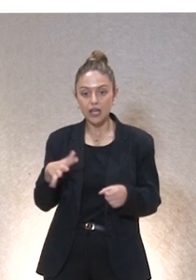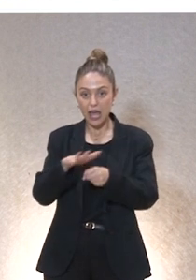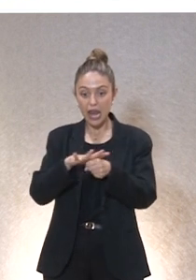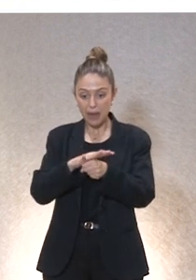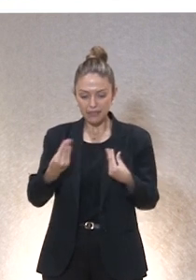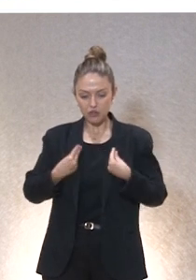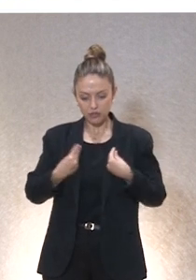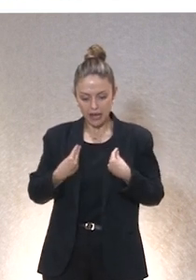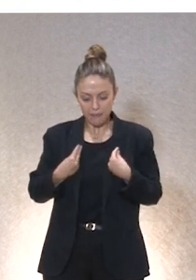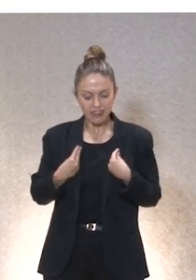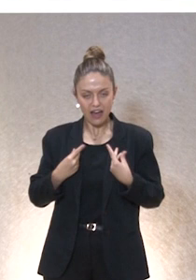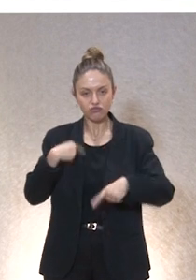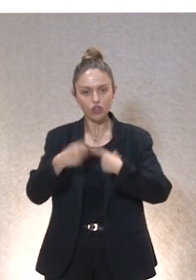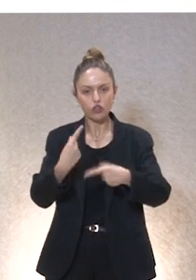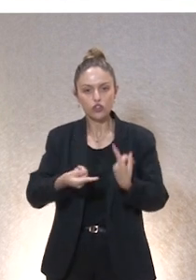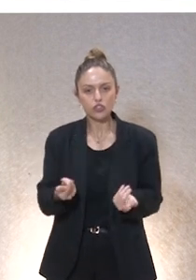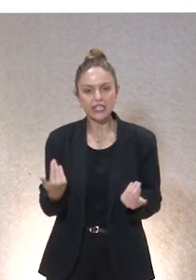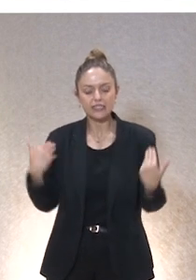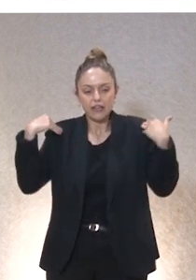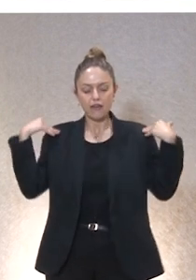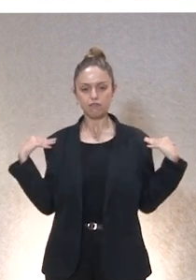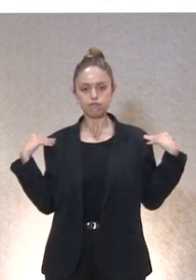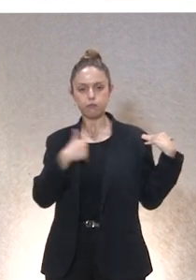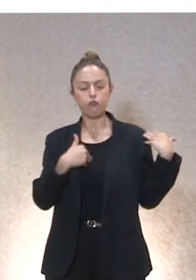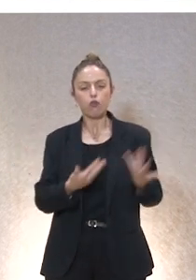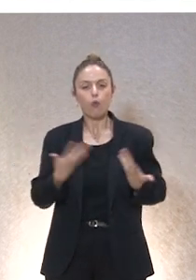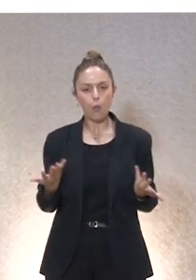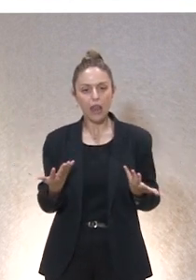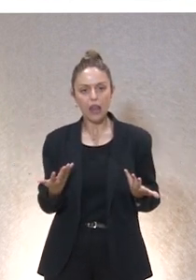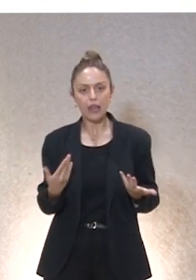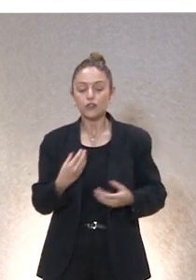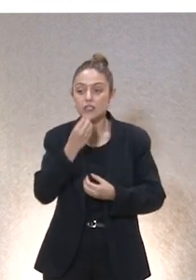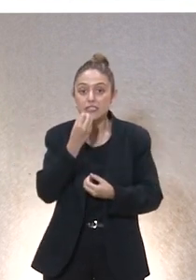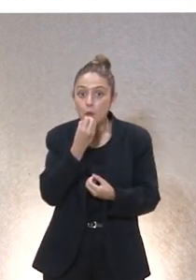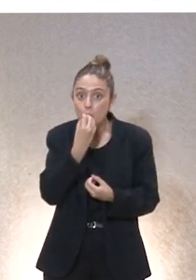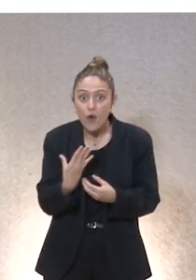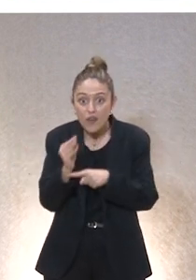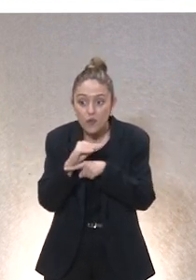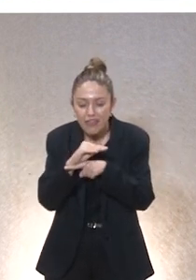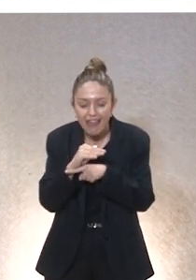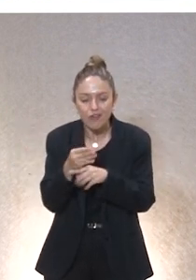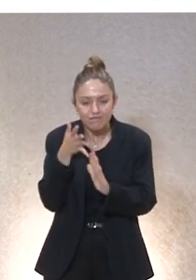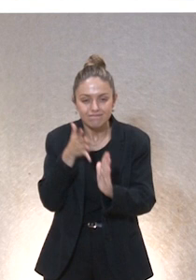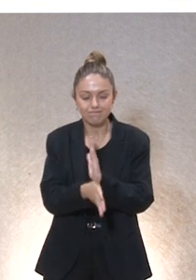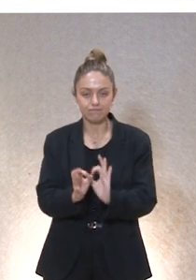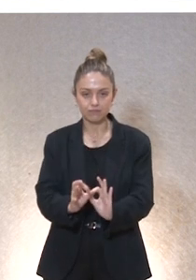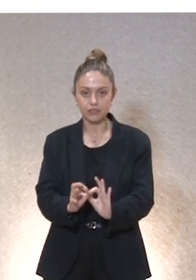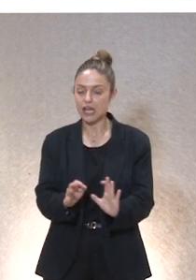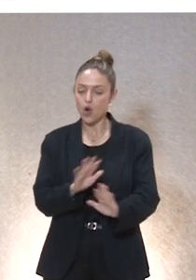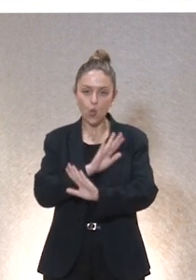vida? entre esos dos ámbitos se va a jugar lo que llamamos el buen cuidado ya en penúltimo lugar